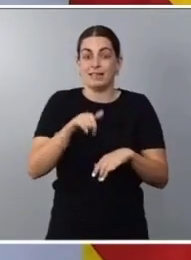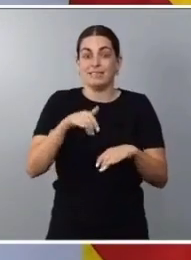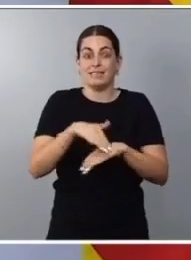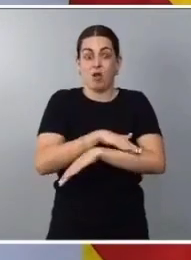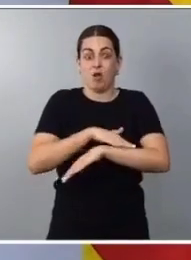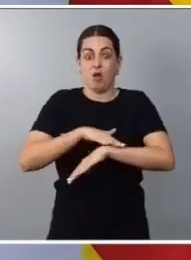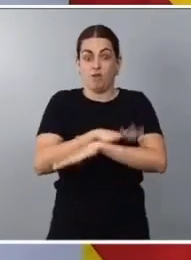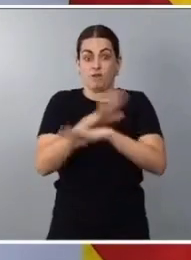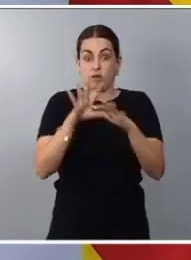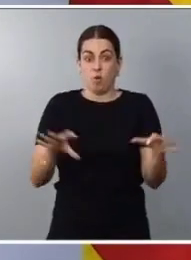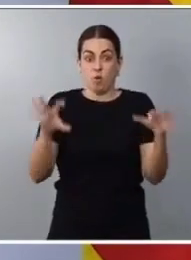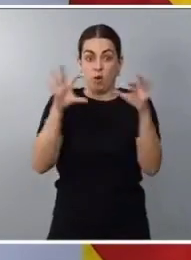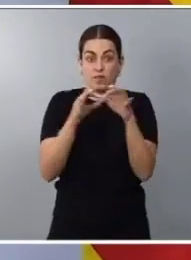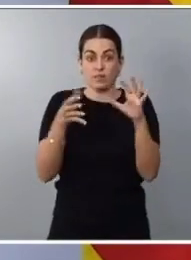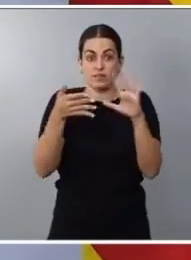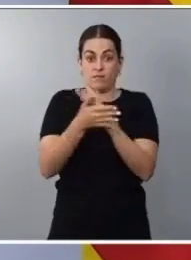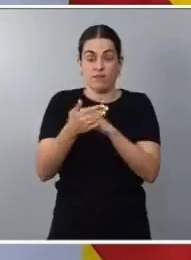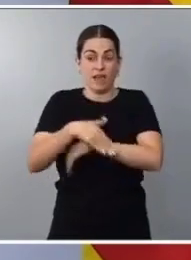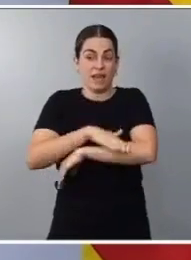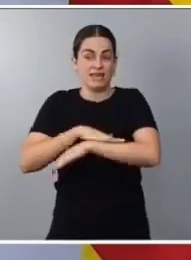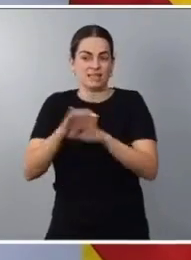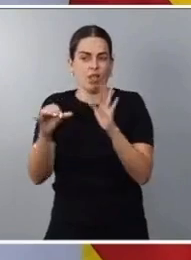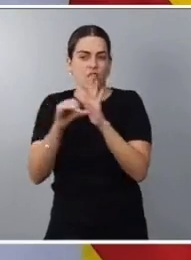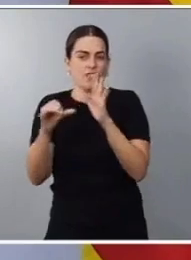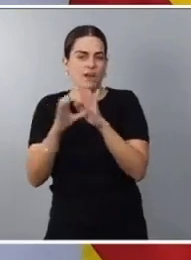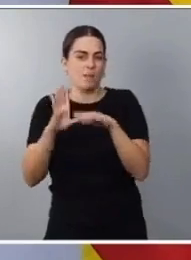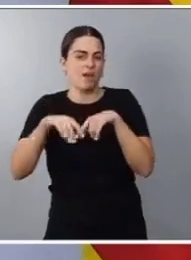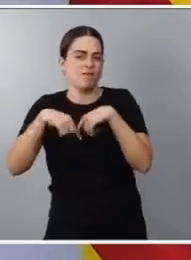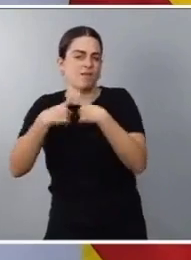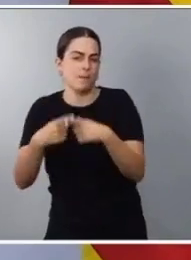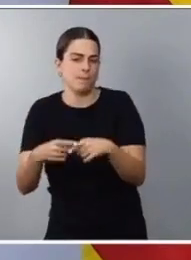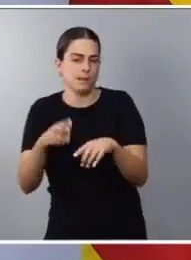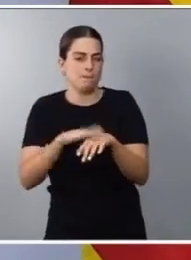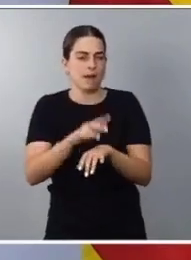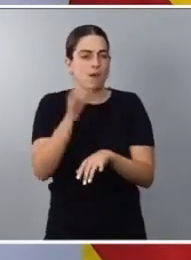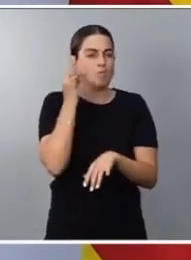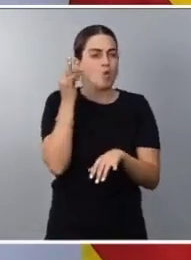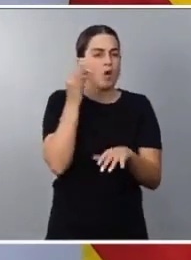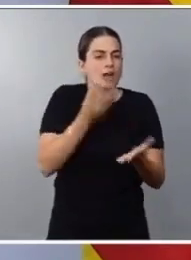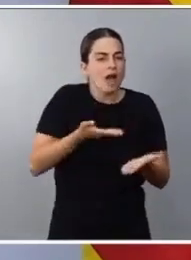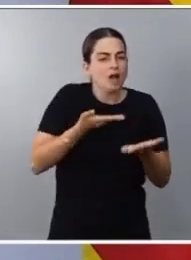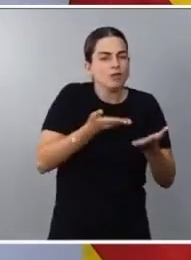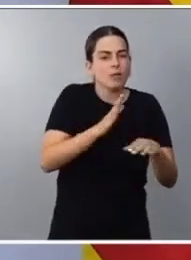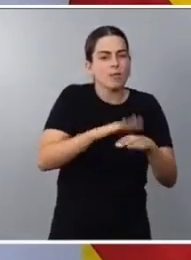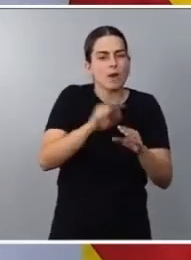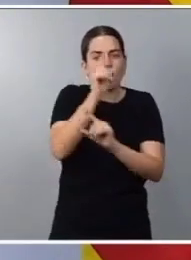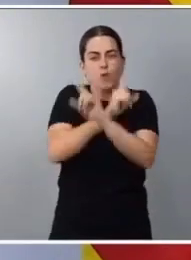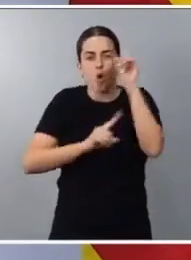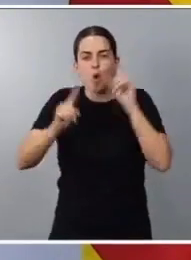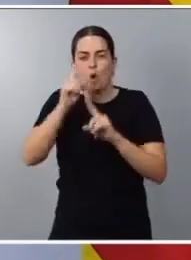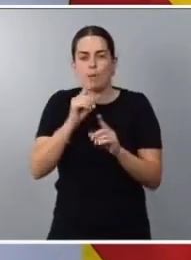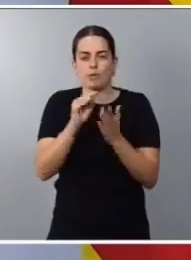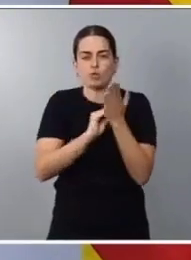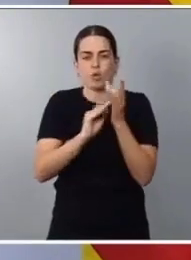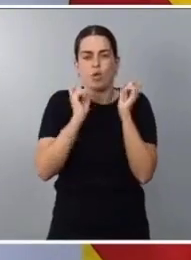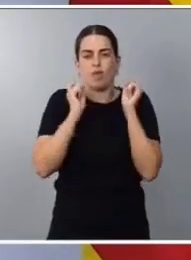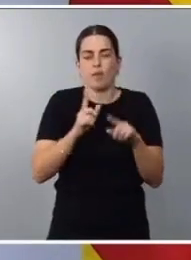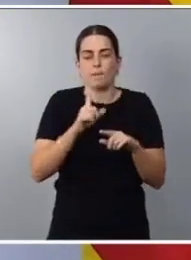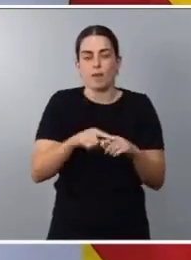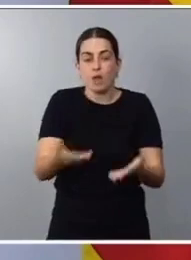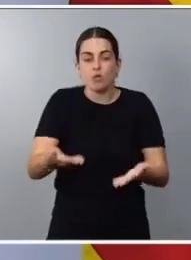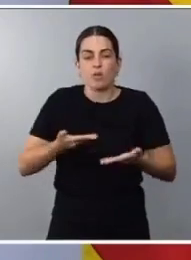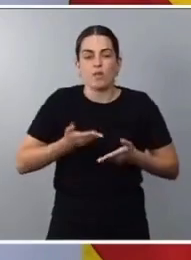al Estado cerca de las familias, cerca de las mujeres, ayudando a resolver problemas, ayudando a garantizar derechos y, por tanto,